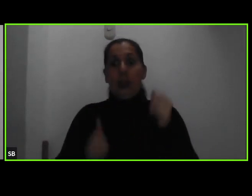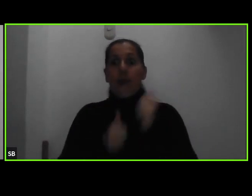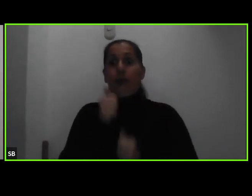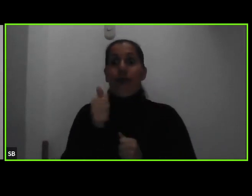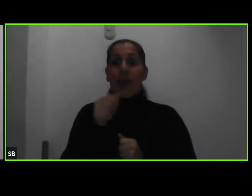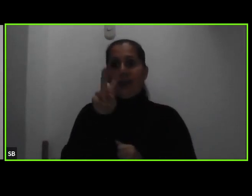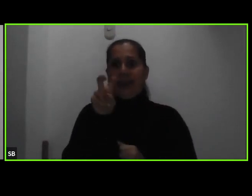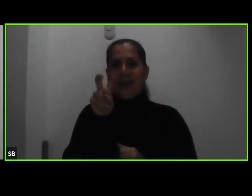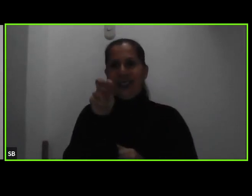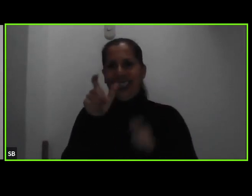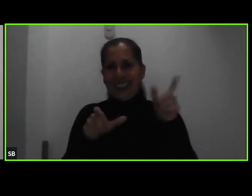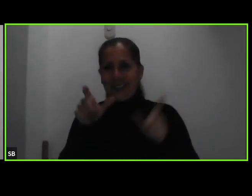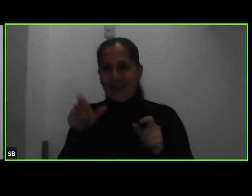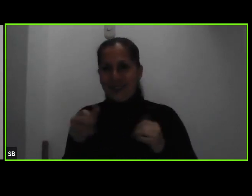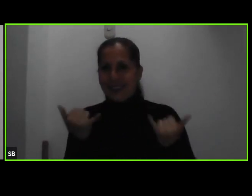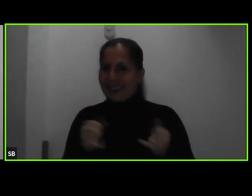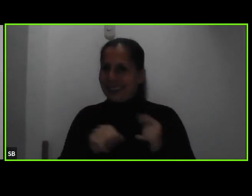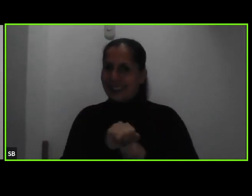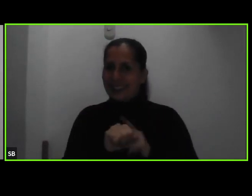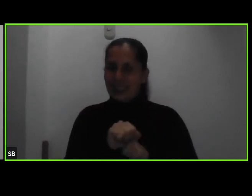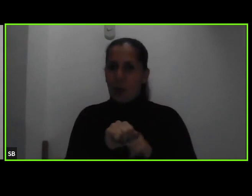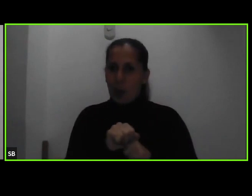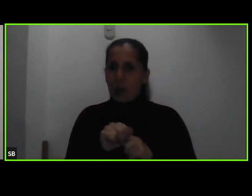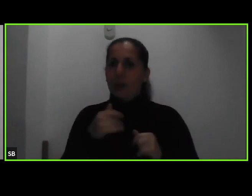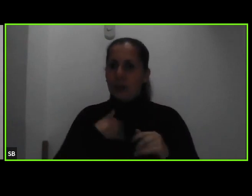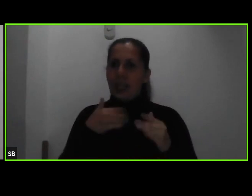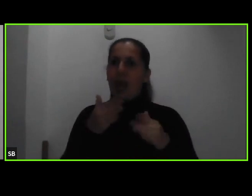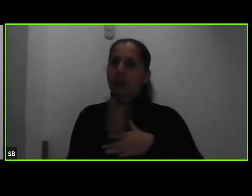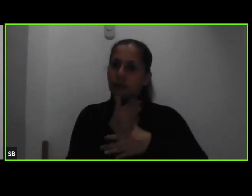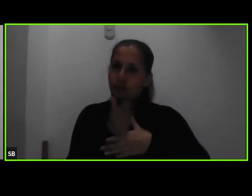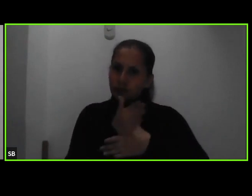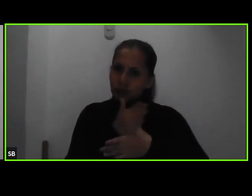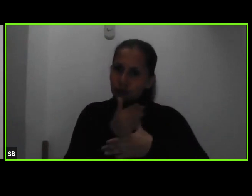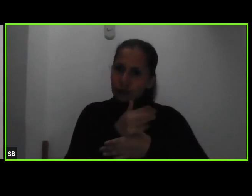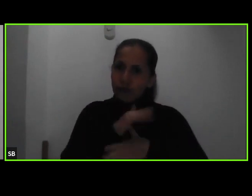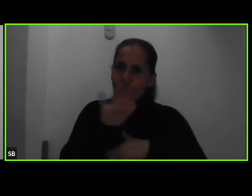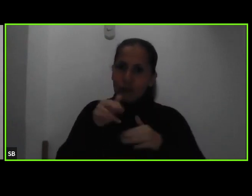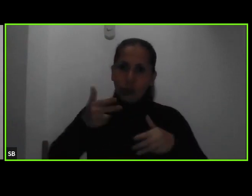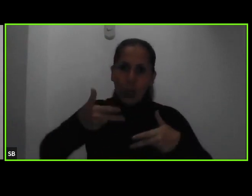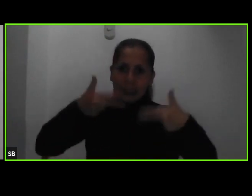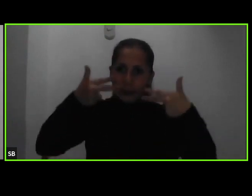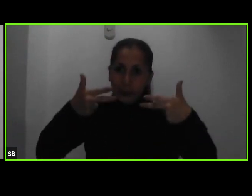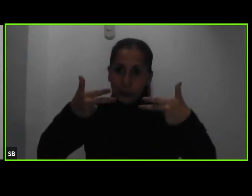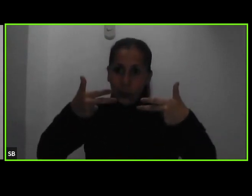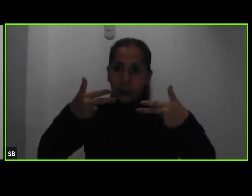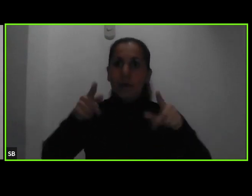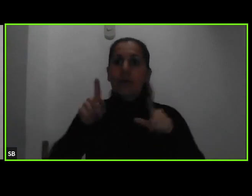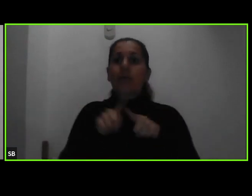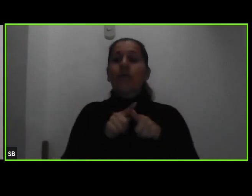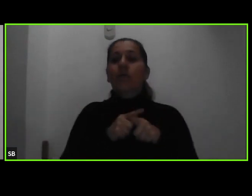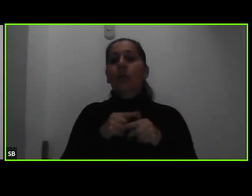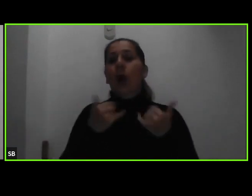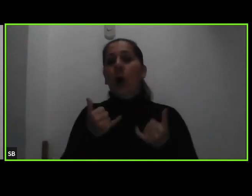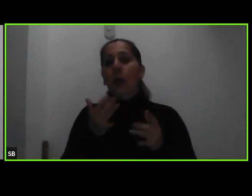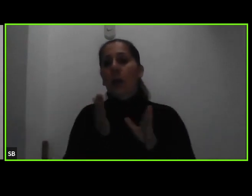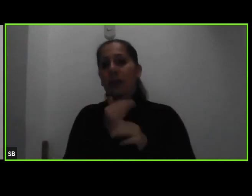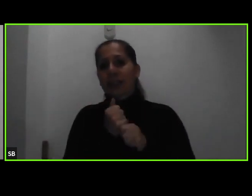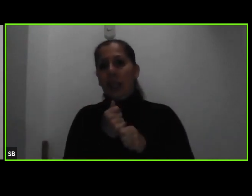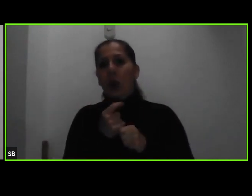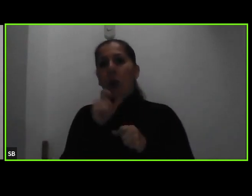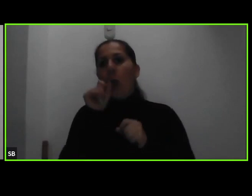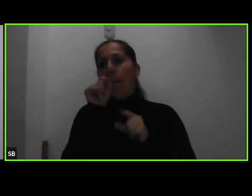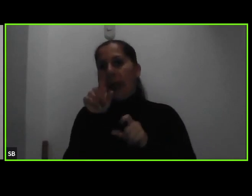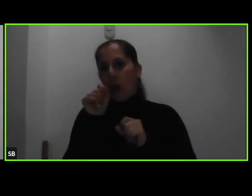que están en este momento compartiendo la transmisión y vamos a entonces hacer algunos bloques de